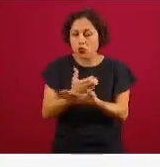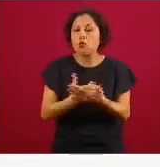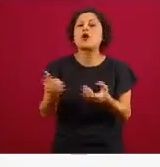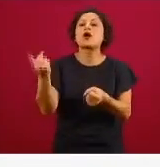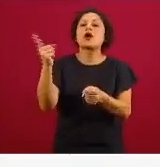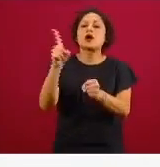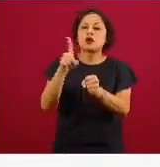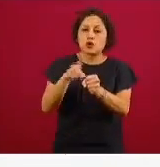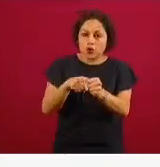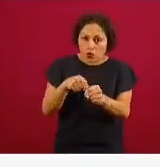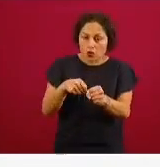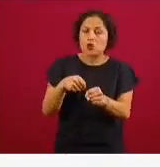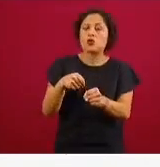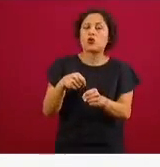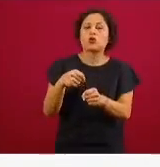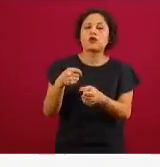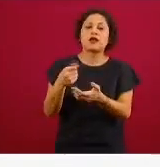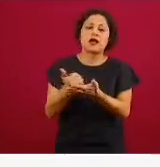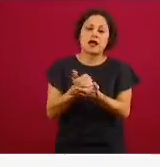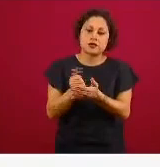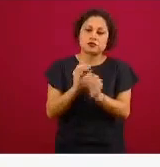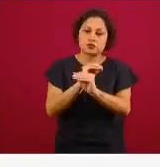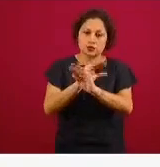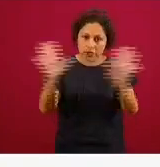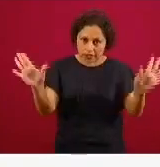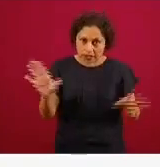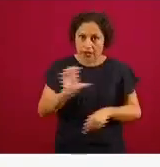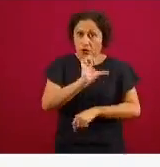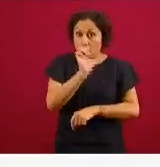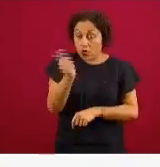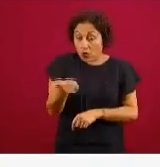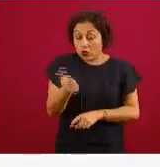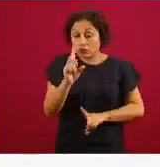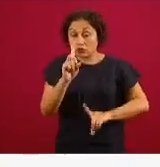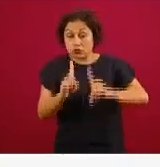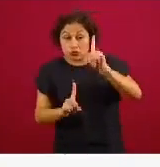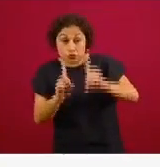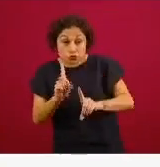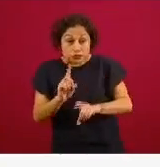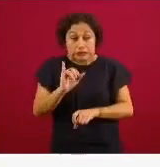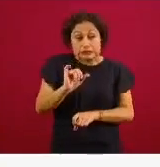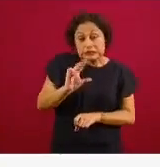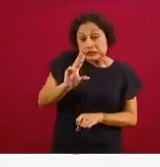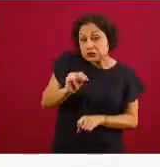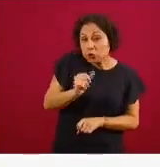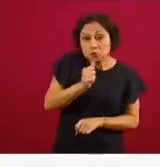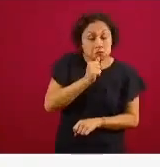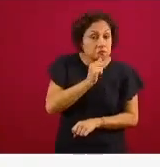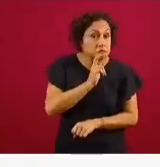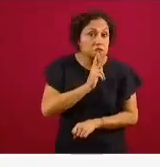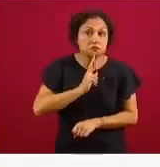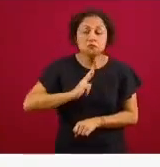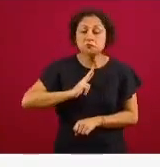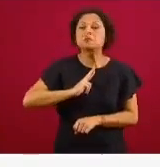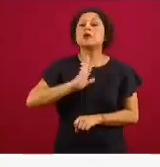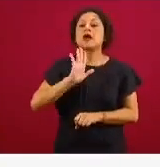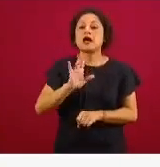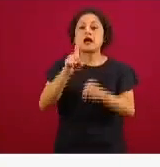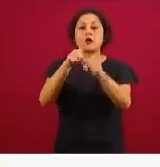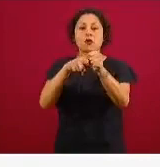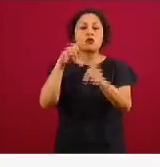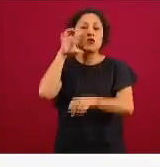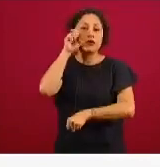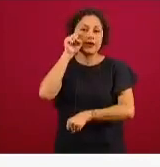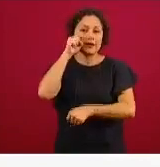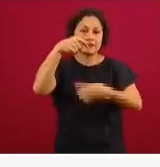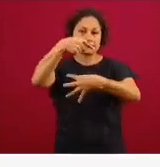y casos sospechosos acumulados en esta curva anaranjada esto lo que nos permite es